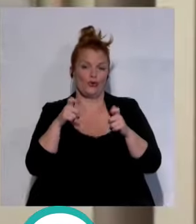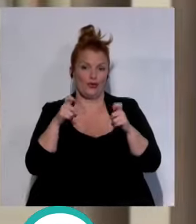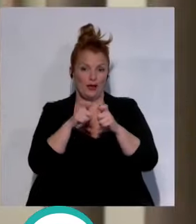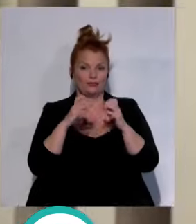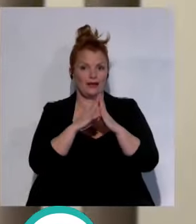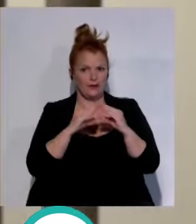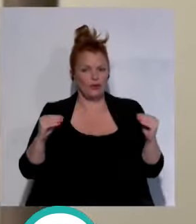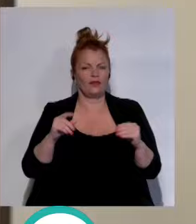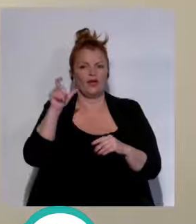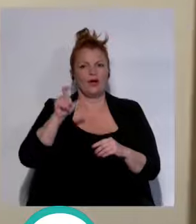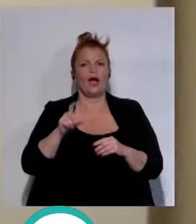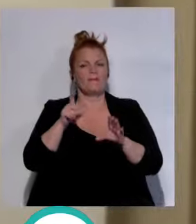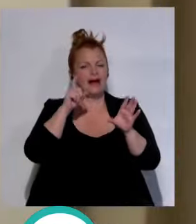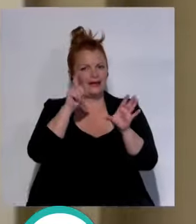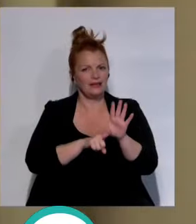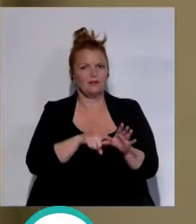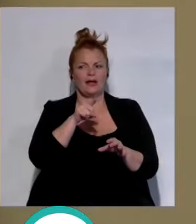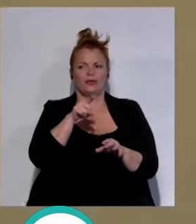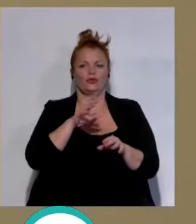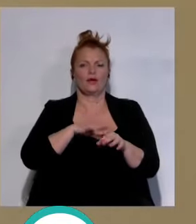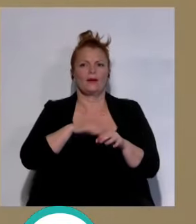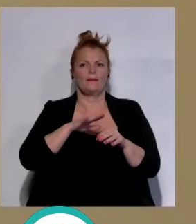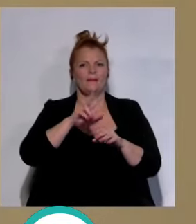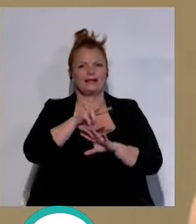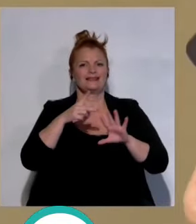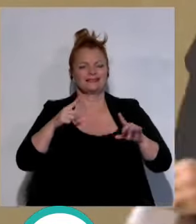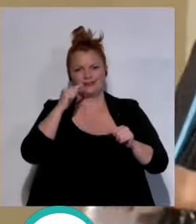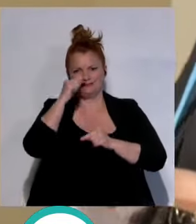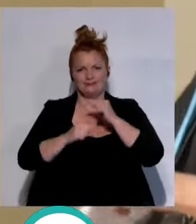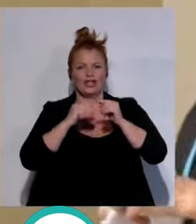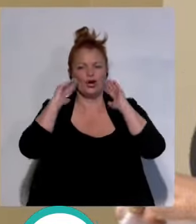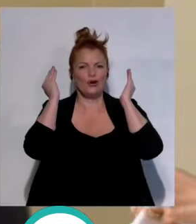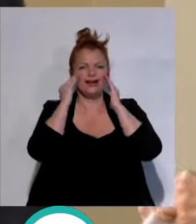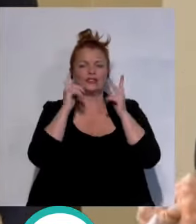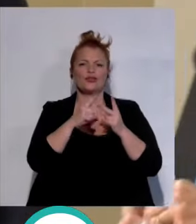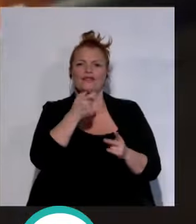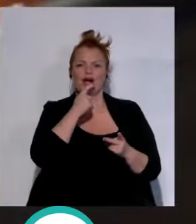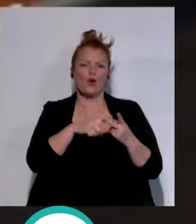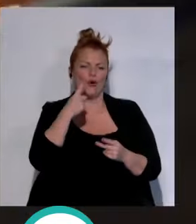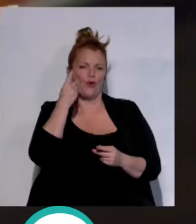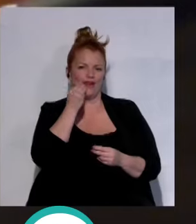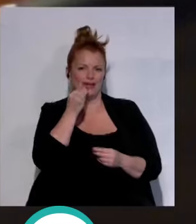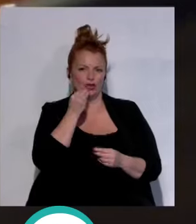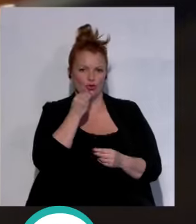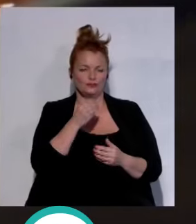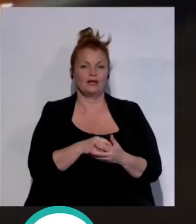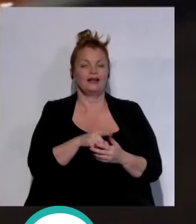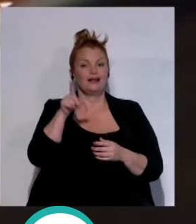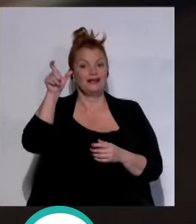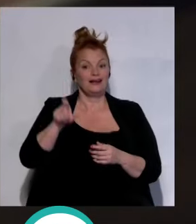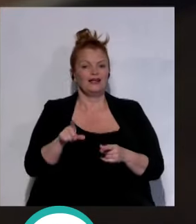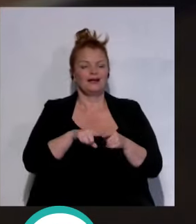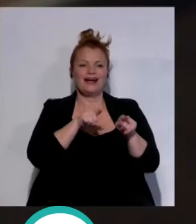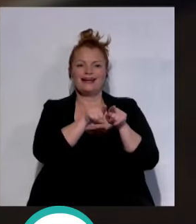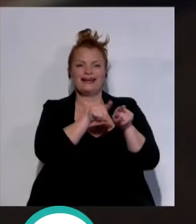ha participado en la inauguración de esta 27ª edición del Congreso de Bancos de Alimentos Españoles Sanz ha criticado la